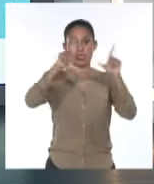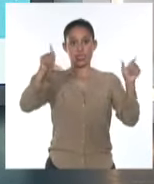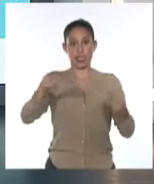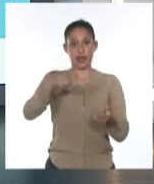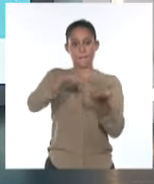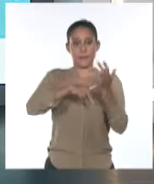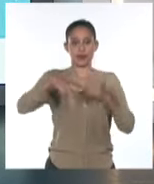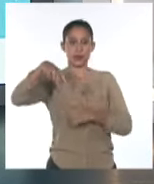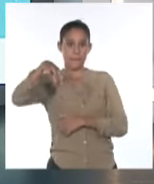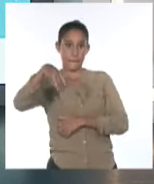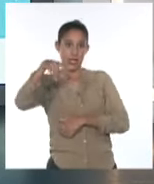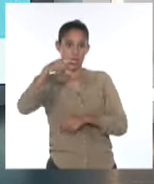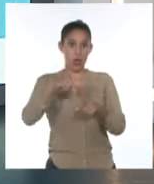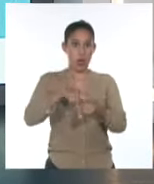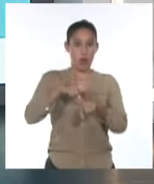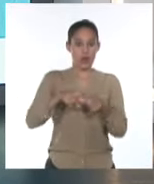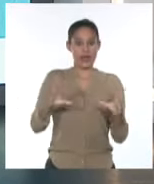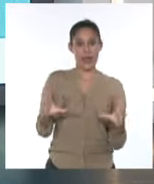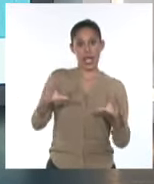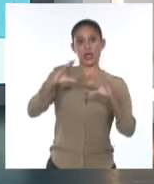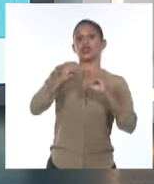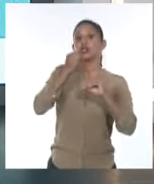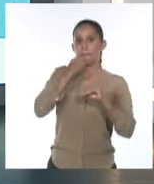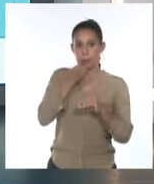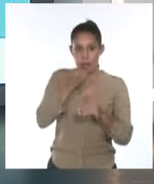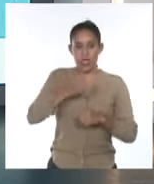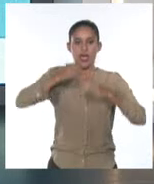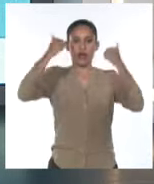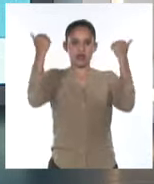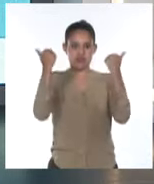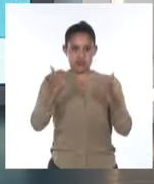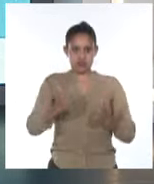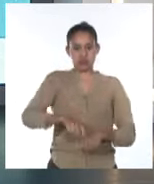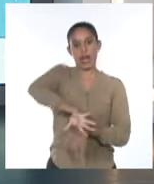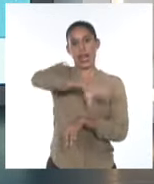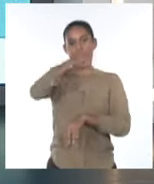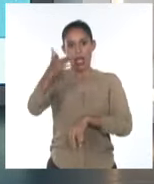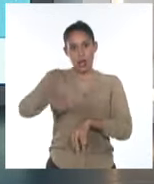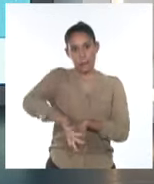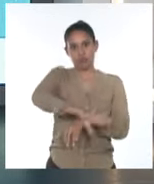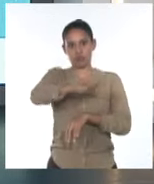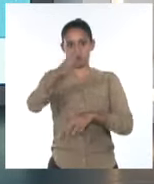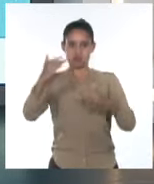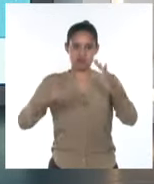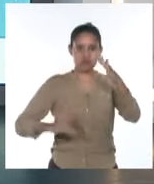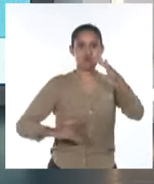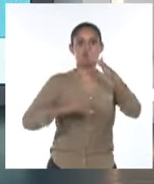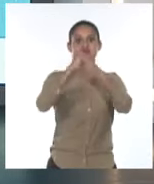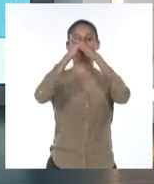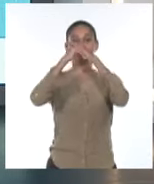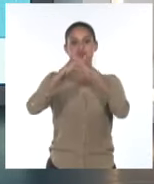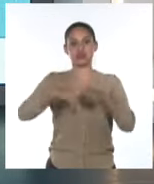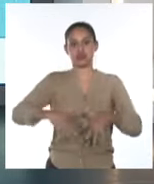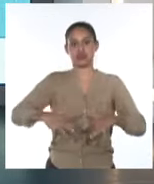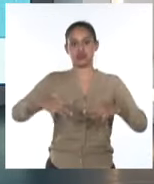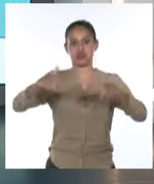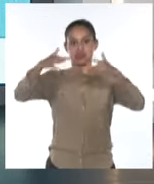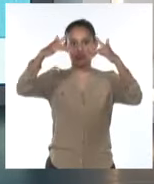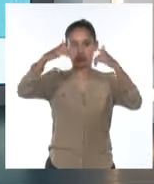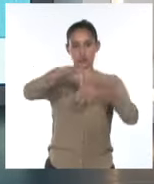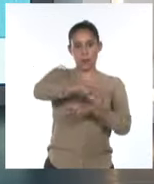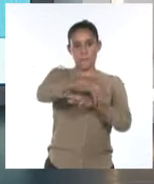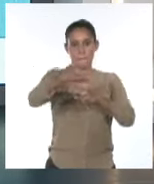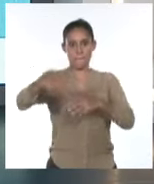del Río. También en horas de la noche ya serán incrementando las marejadas con inundaciones costeras en zonas bajas de la costa sur del